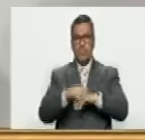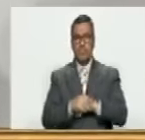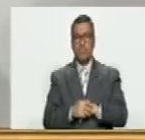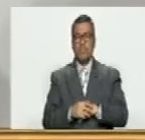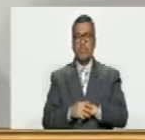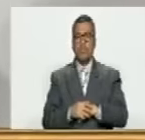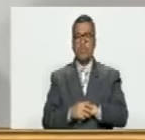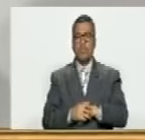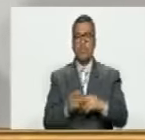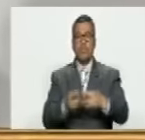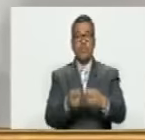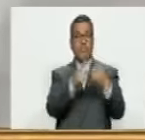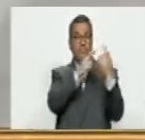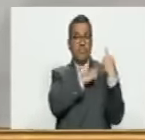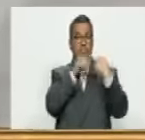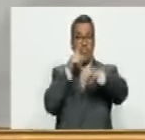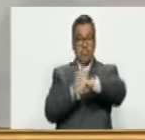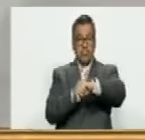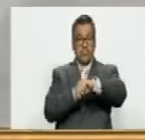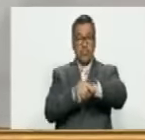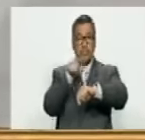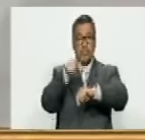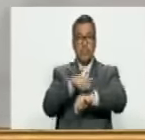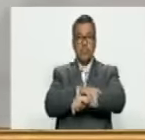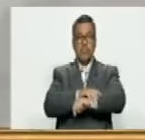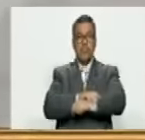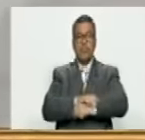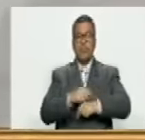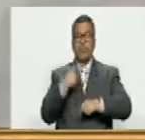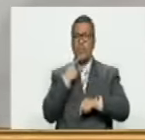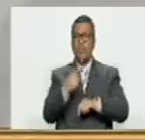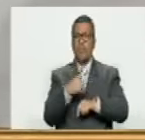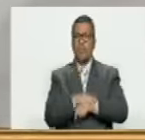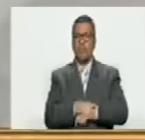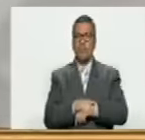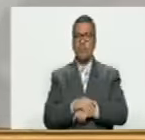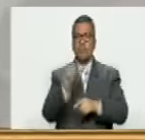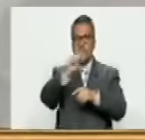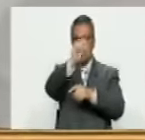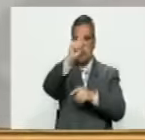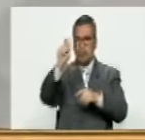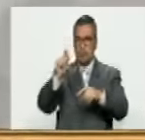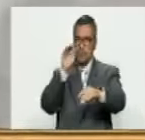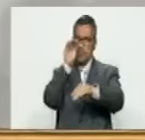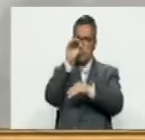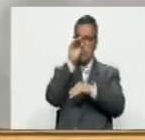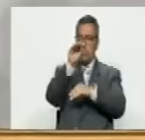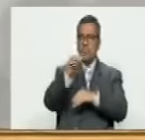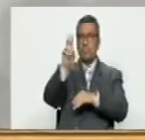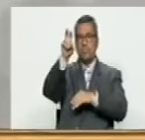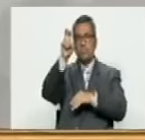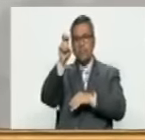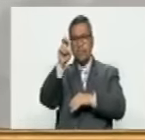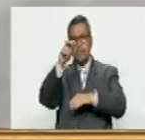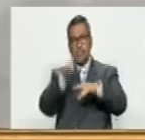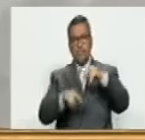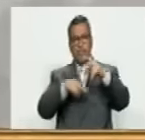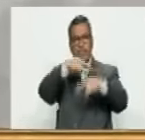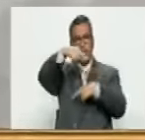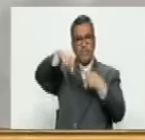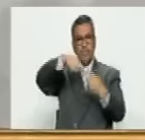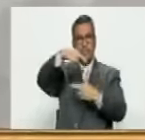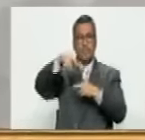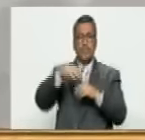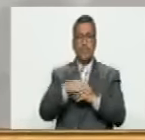que representan en este momento, digamos, dibujar en el horizonte la nueva etapa revolucionaria.